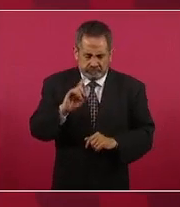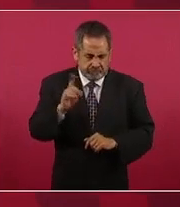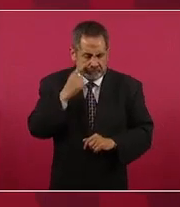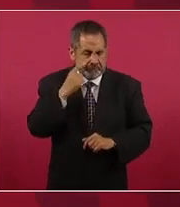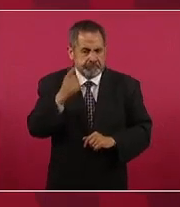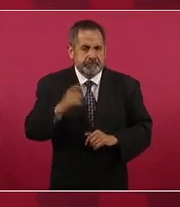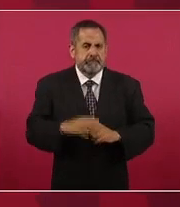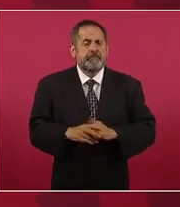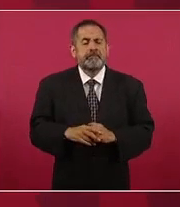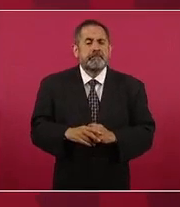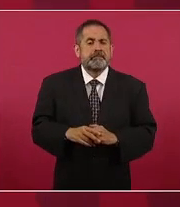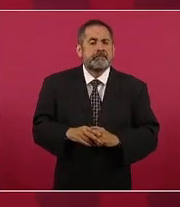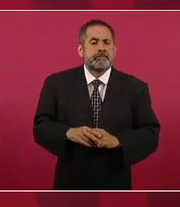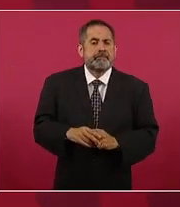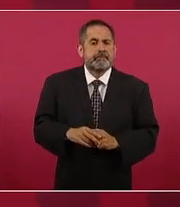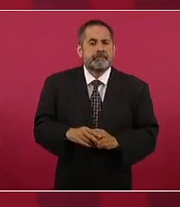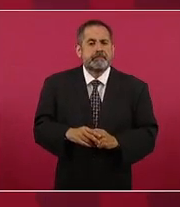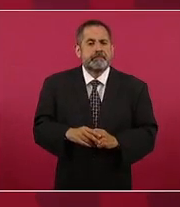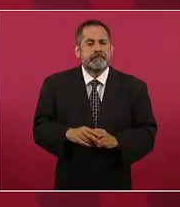los que